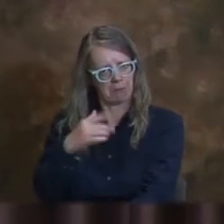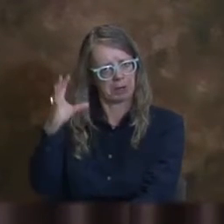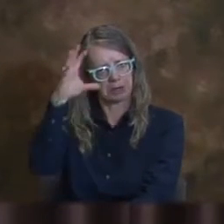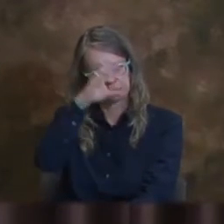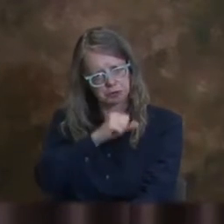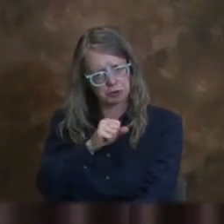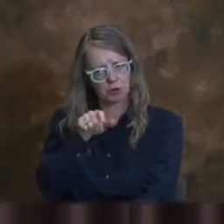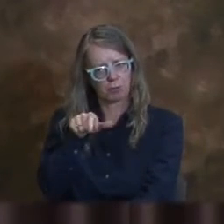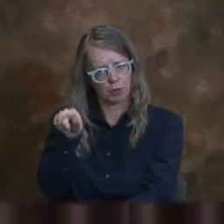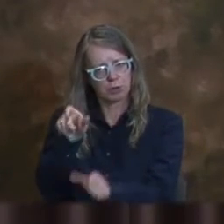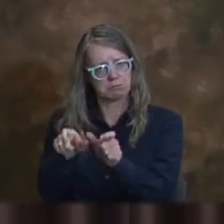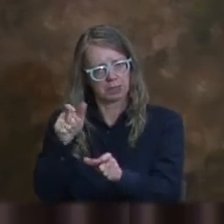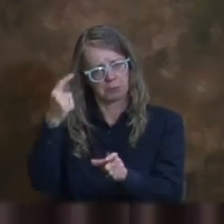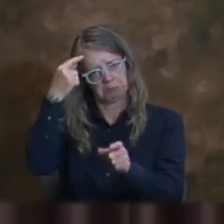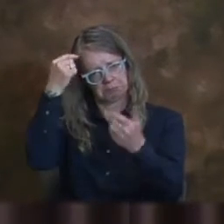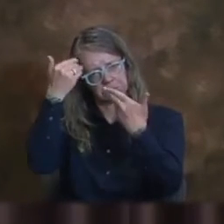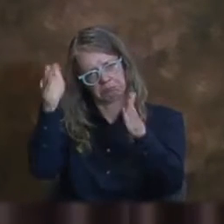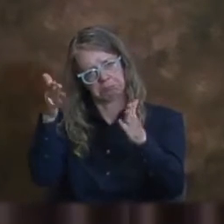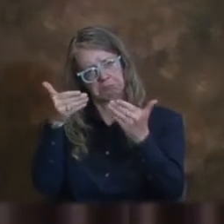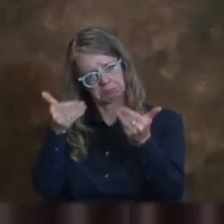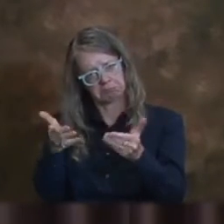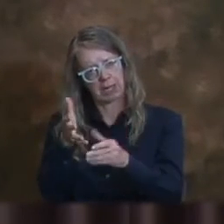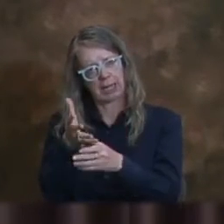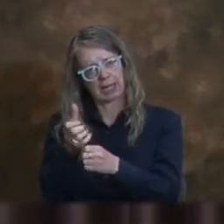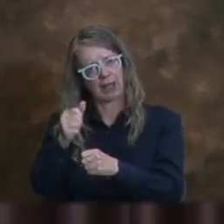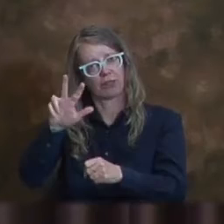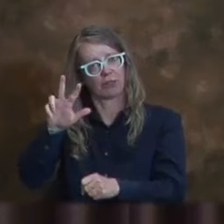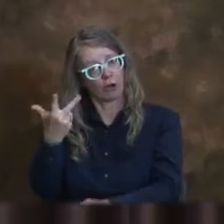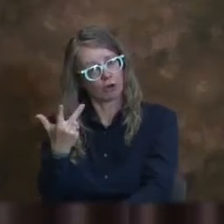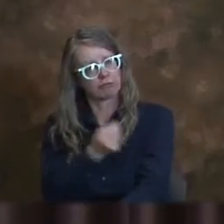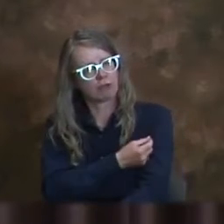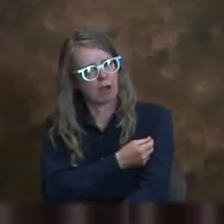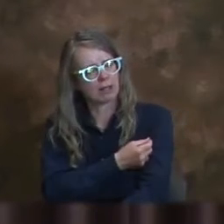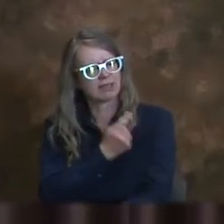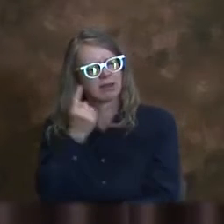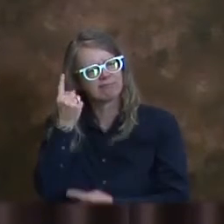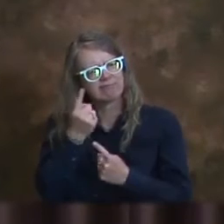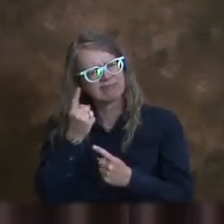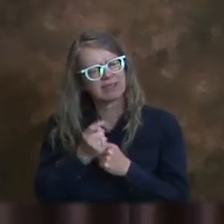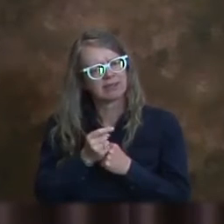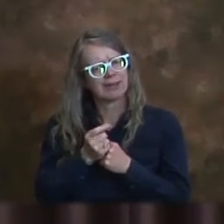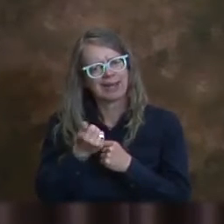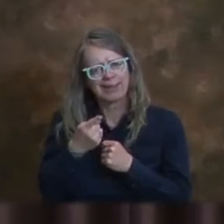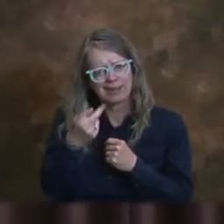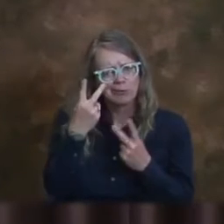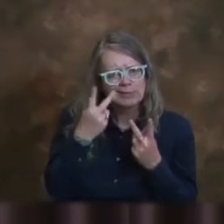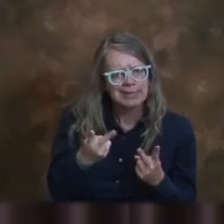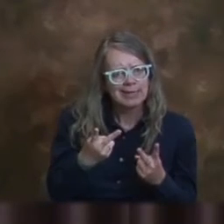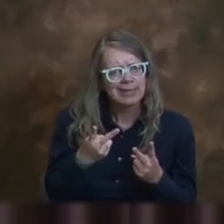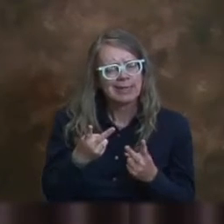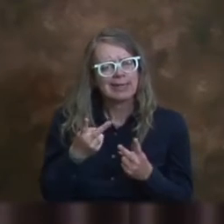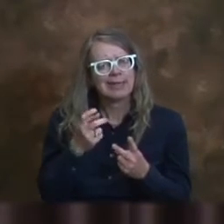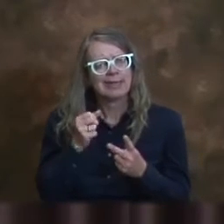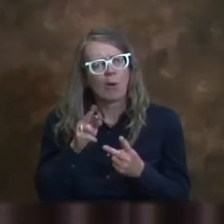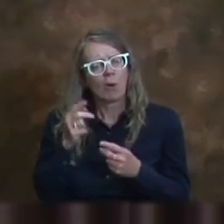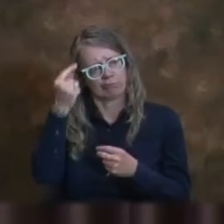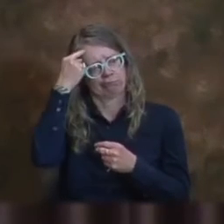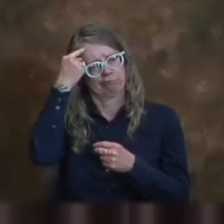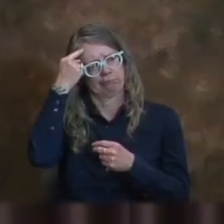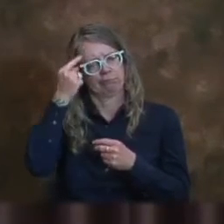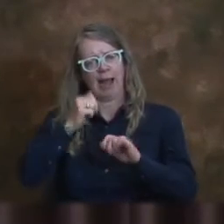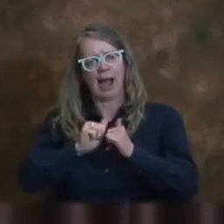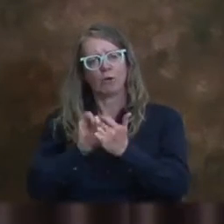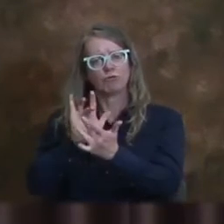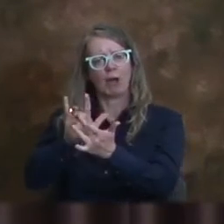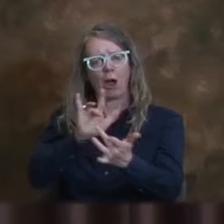ahora viendo esos números, me imagino si la gente que tiene dos dosis se sienta alentada para ponerse esa tercera. Me